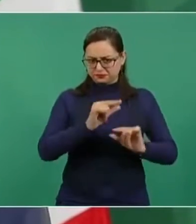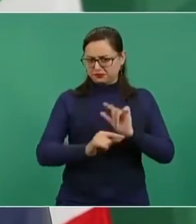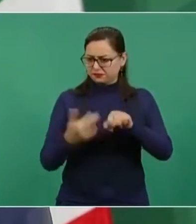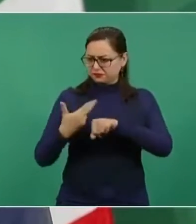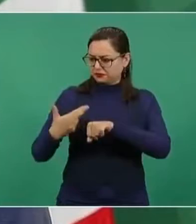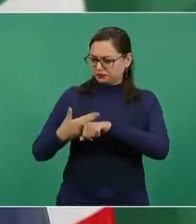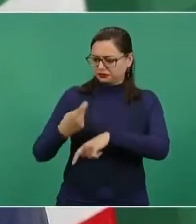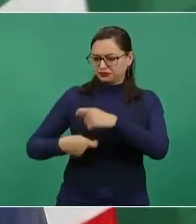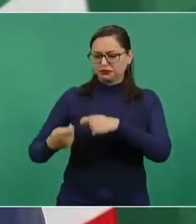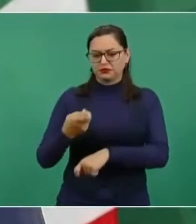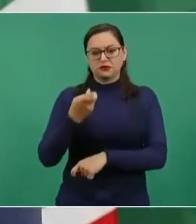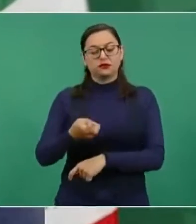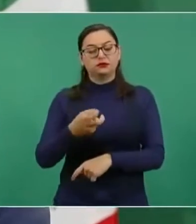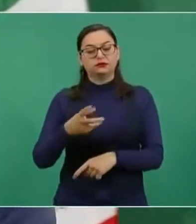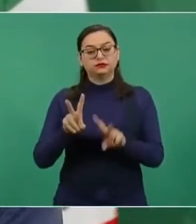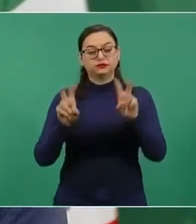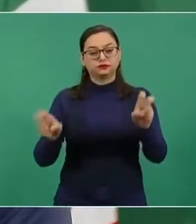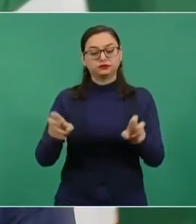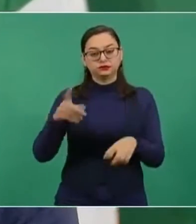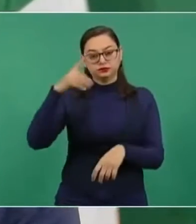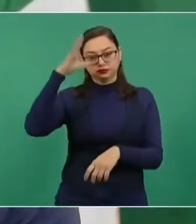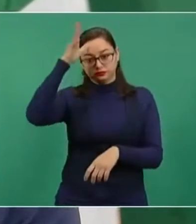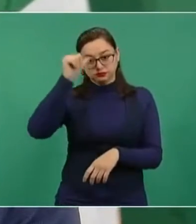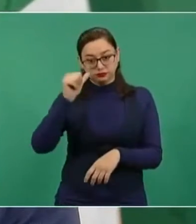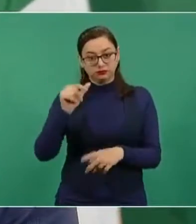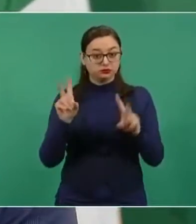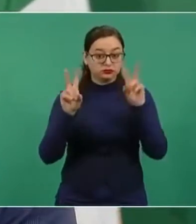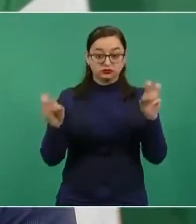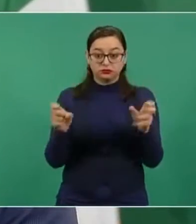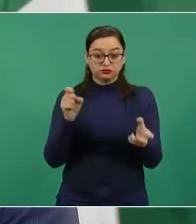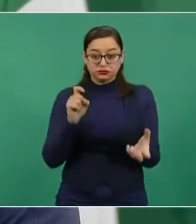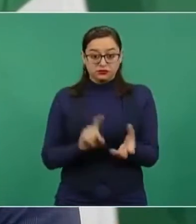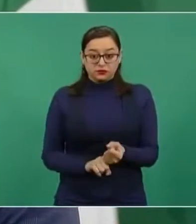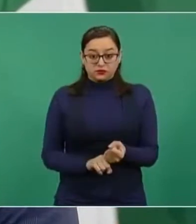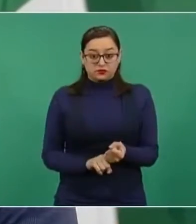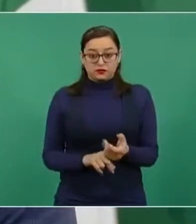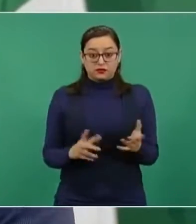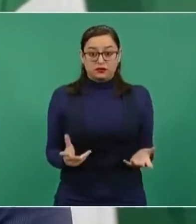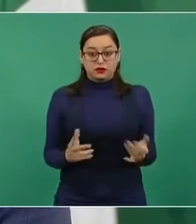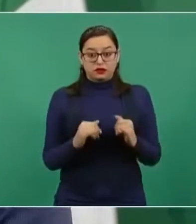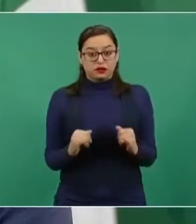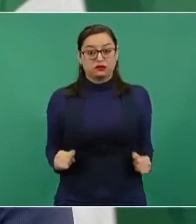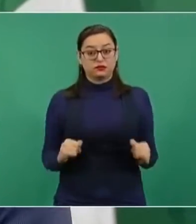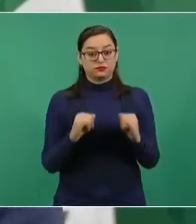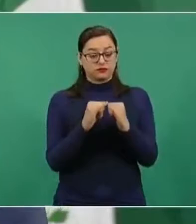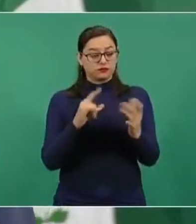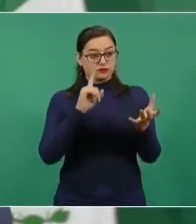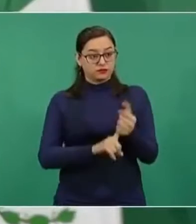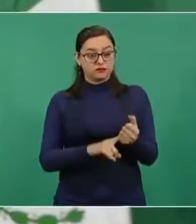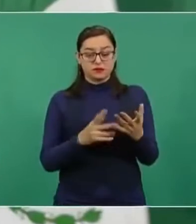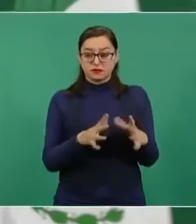del acuerdo, es un asunto interno entre dependencias. Por ejemplo,